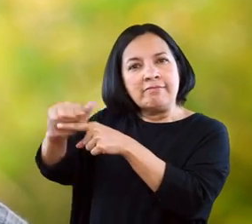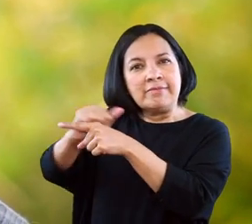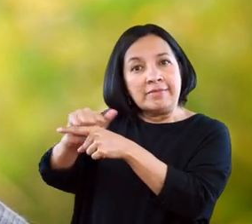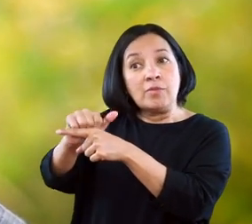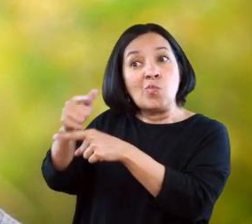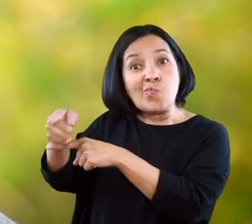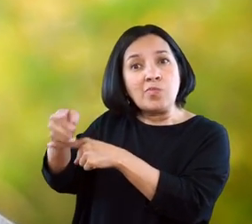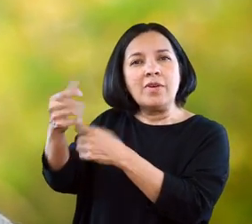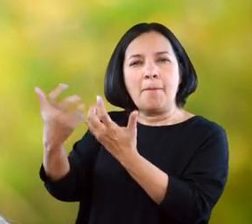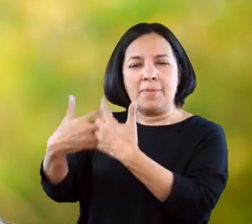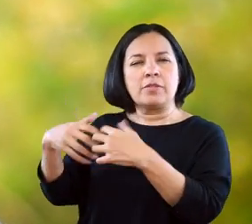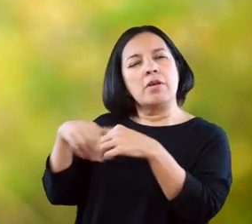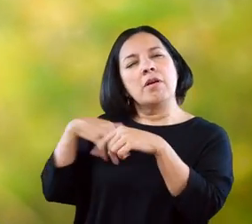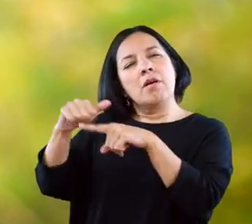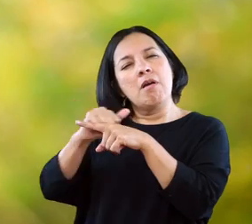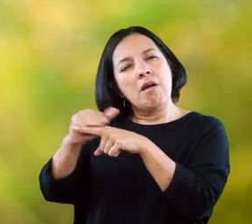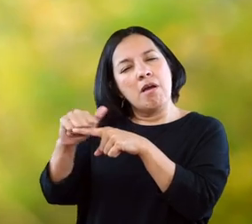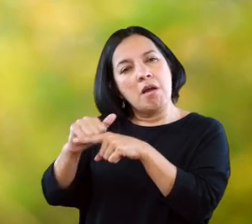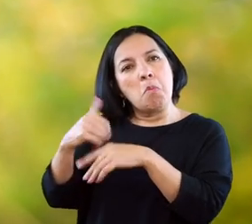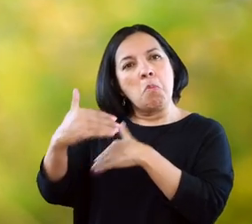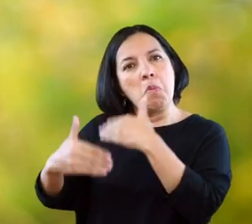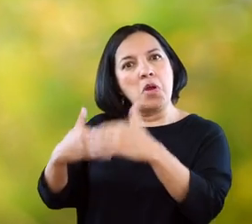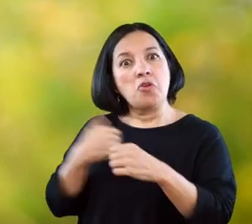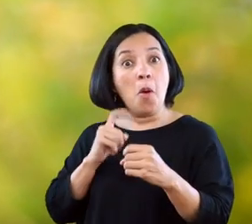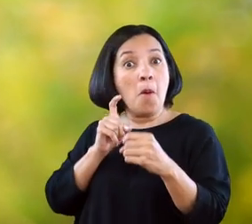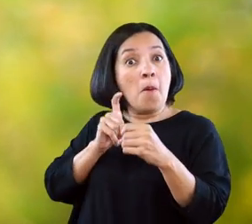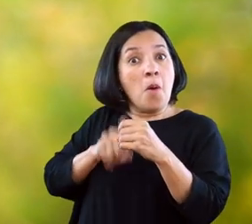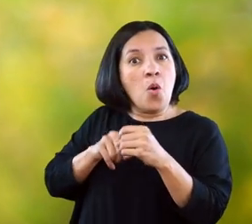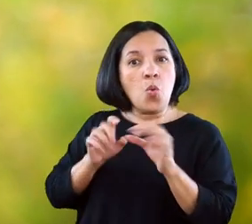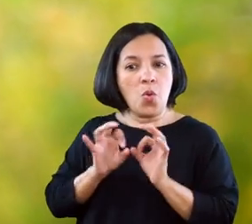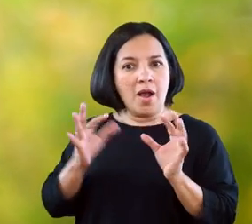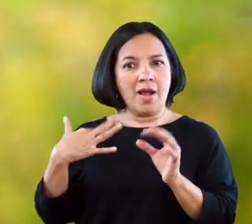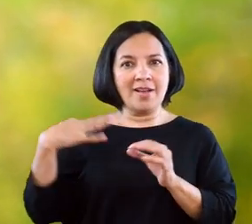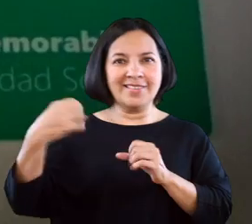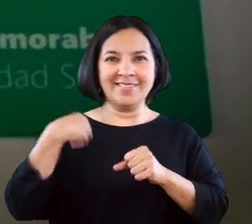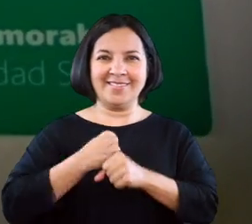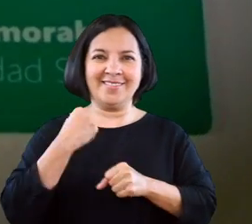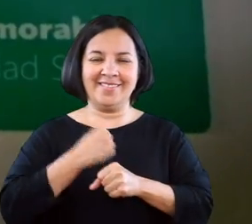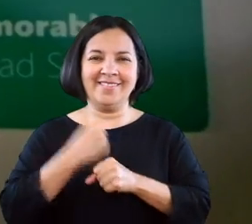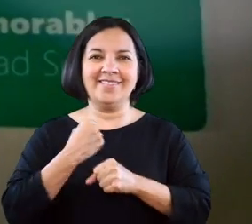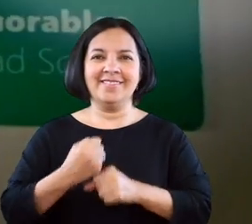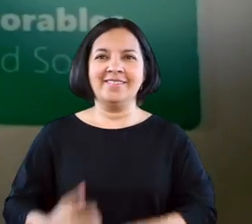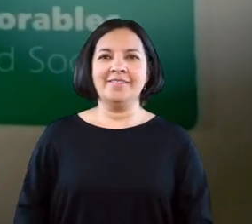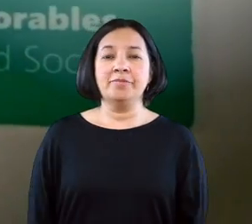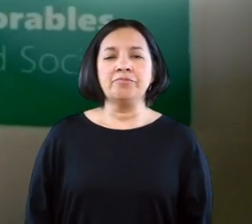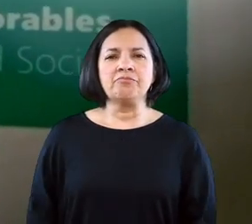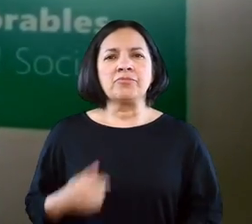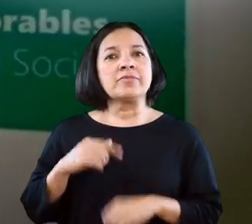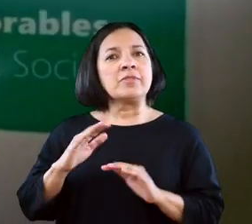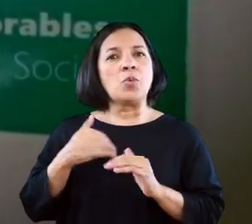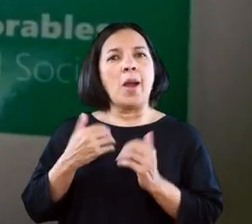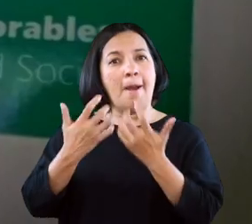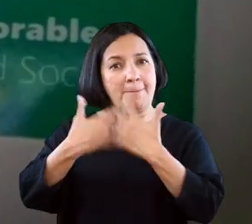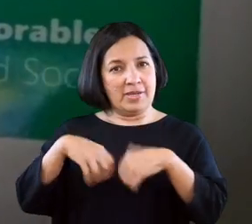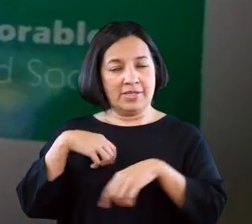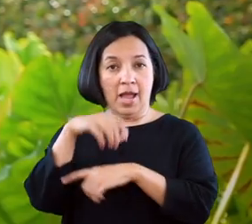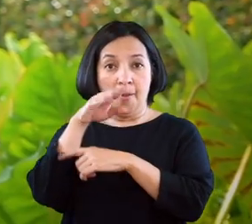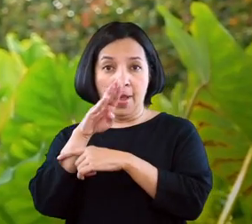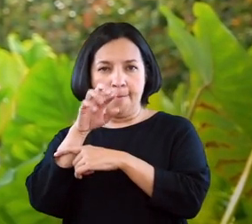encontraba realizando las prácticas en esta empresa, por lo cual me postulé a la vacante y quedé seleccionada.